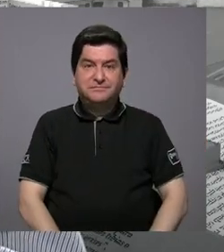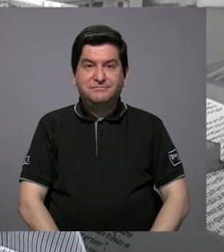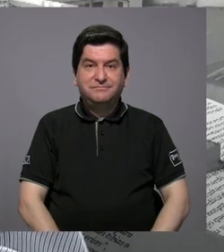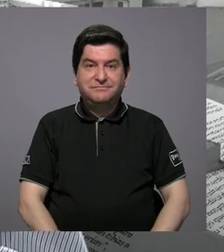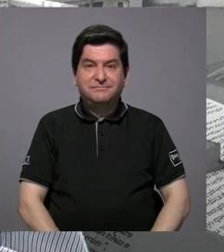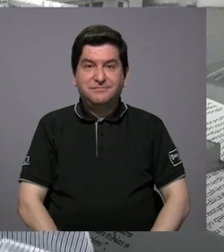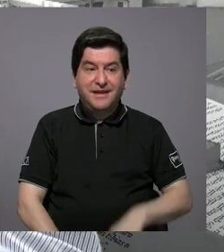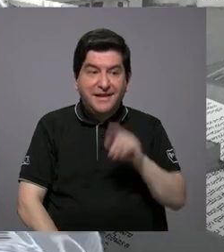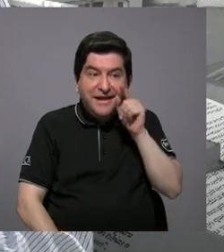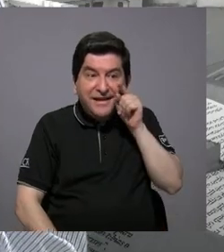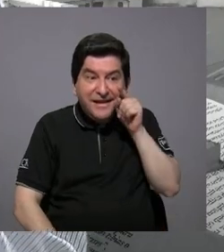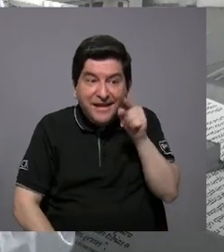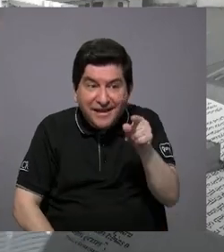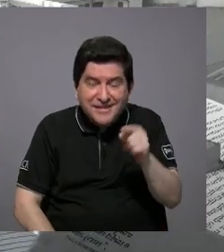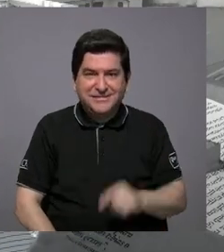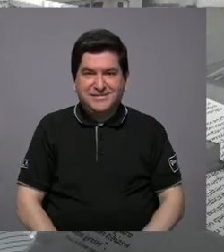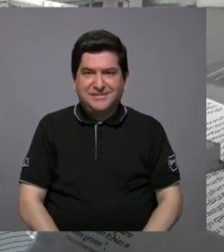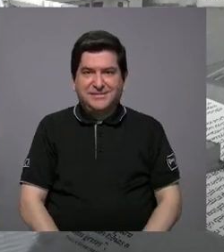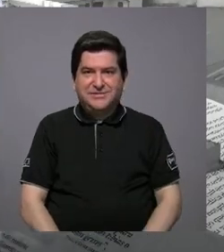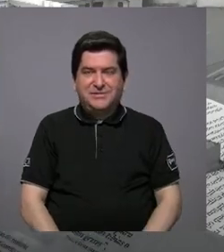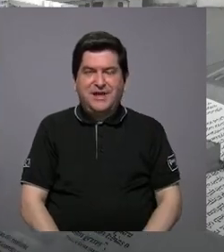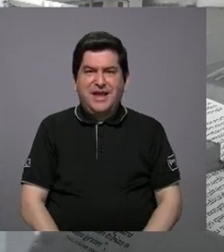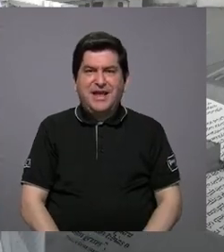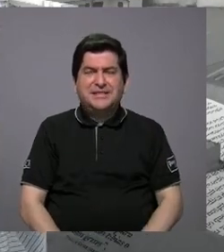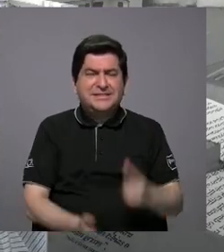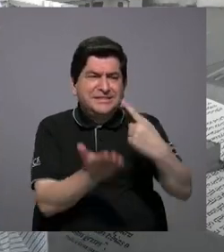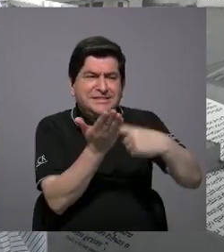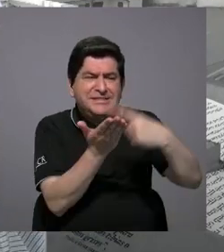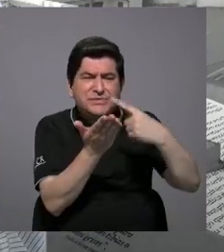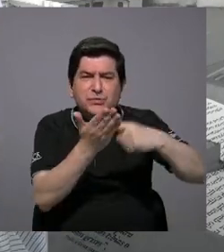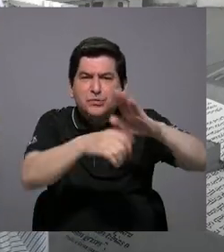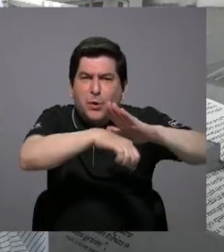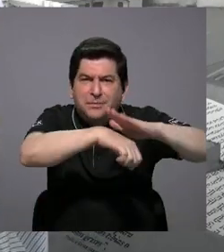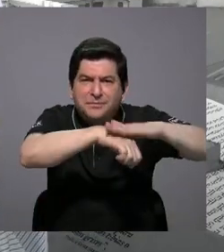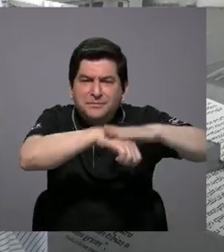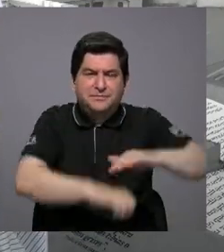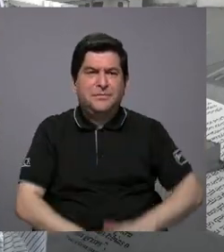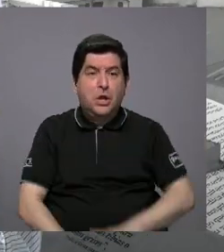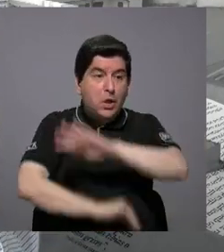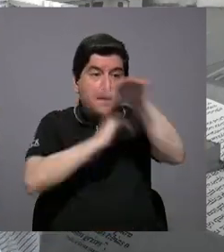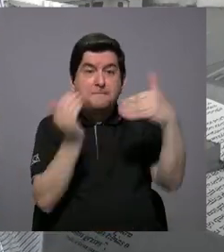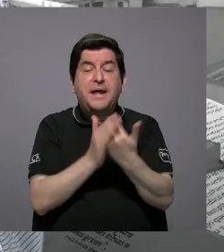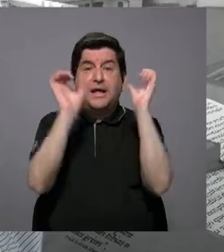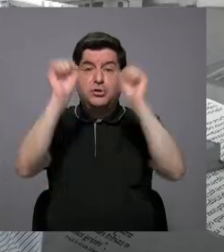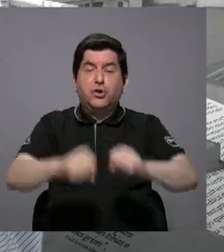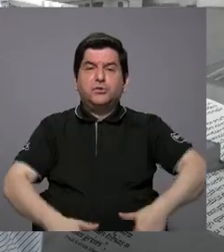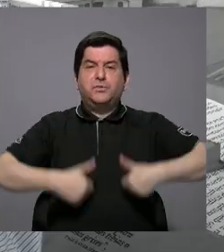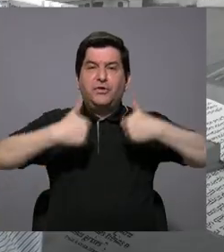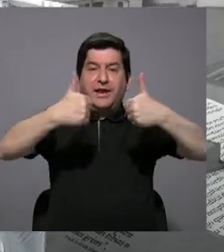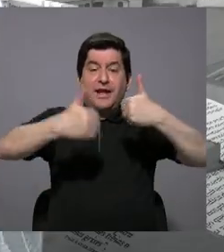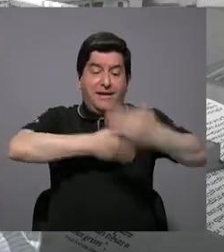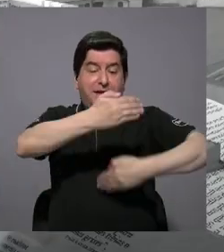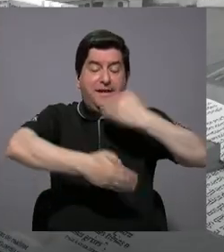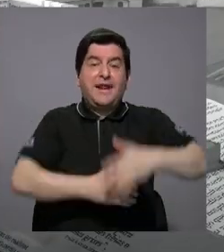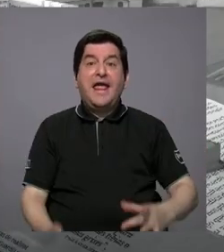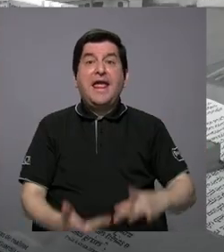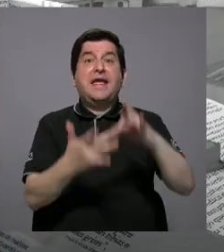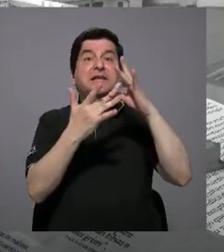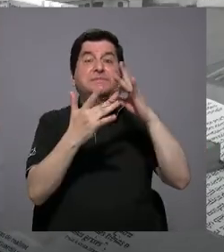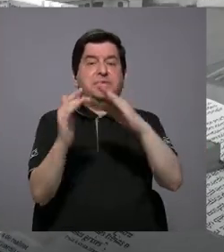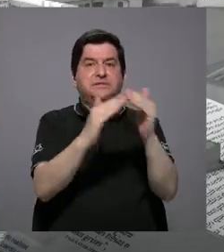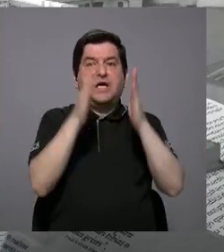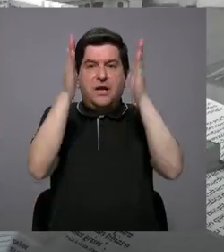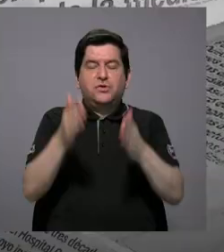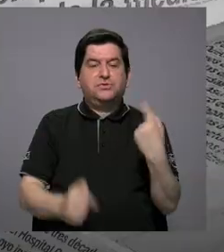Entonces, es levantar el piso de la discusión para que todos podamos ganar en el proceso, especialmente los